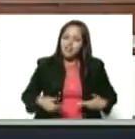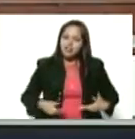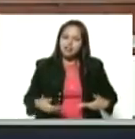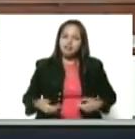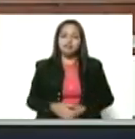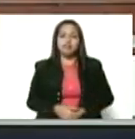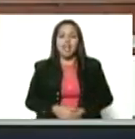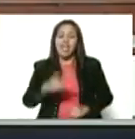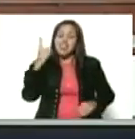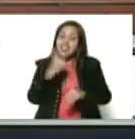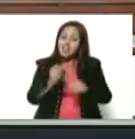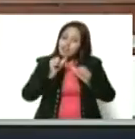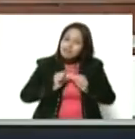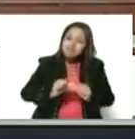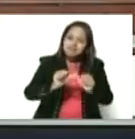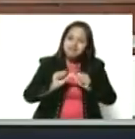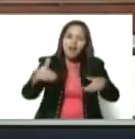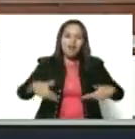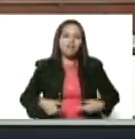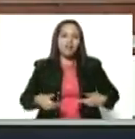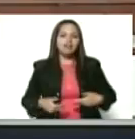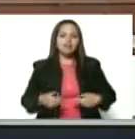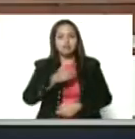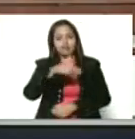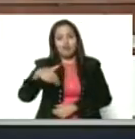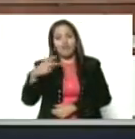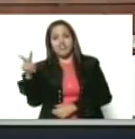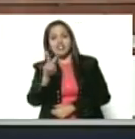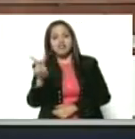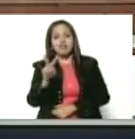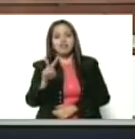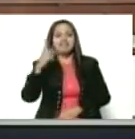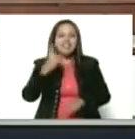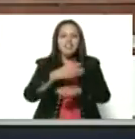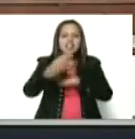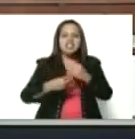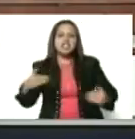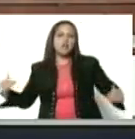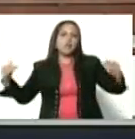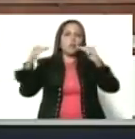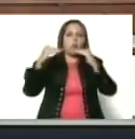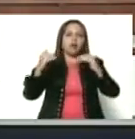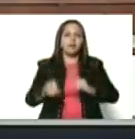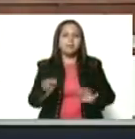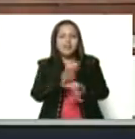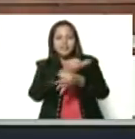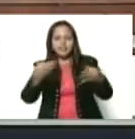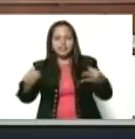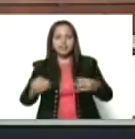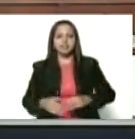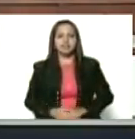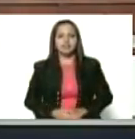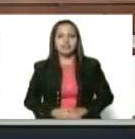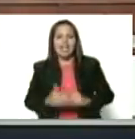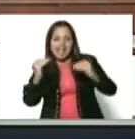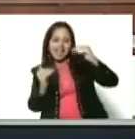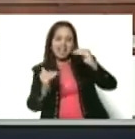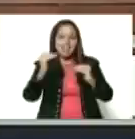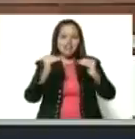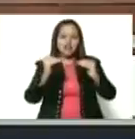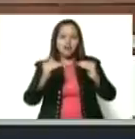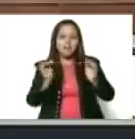Ustedes deben seguir luchando porque nosotros en Venezuela tenemos que lograr la igualdad perfecta, el equilibrio